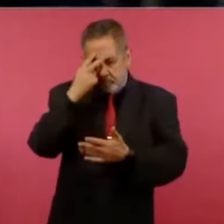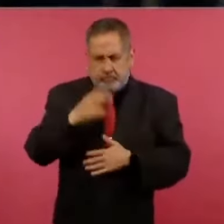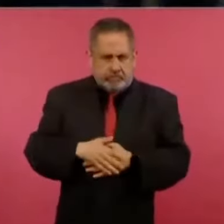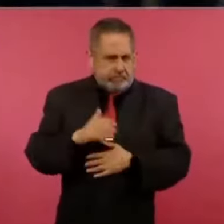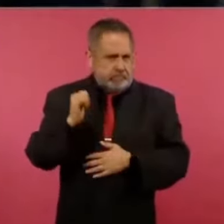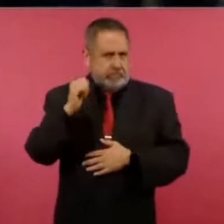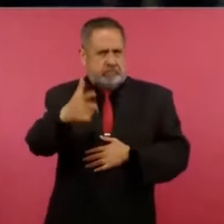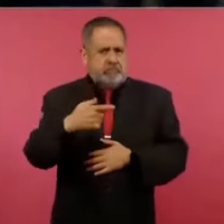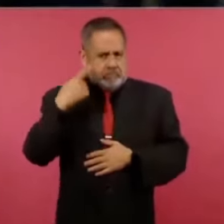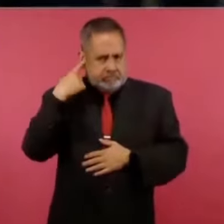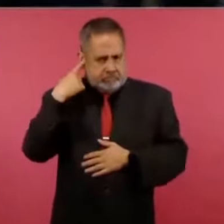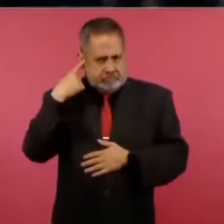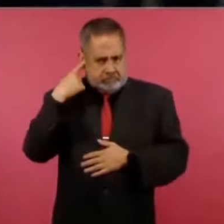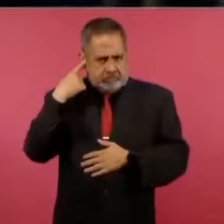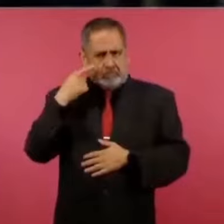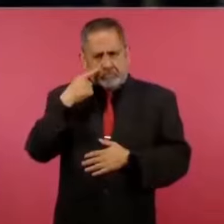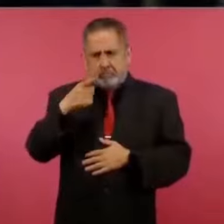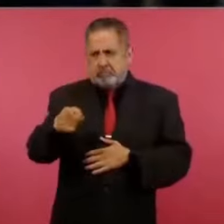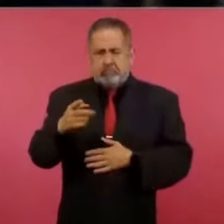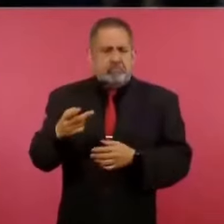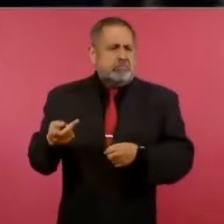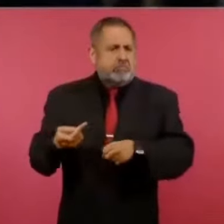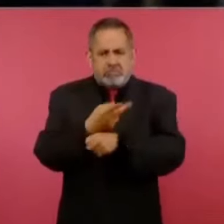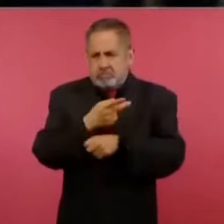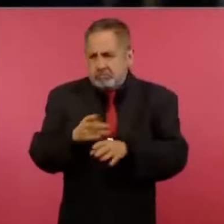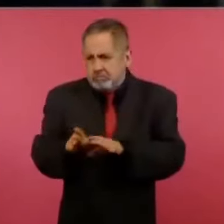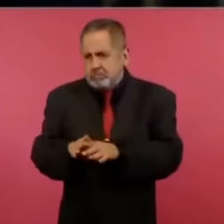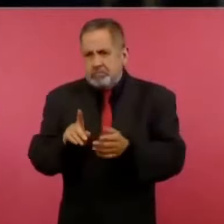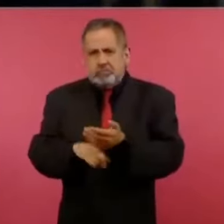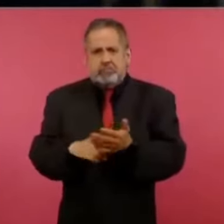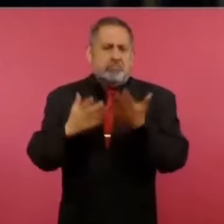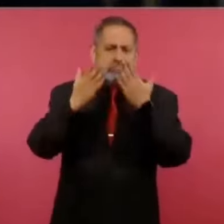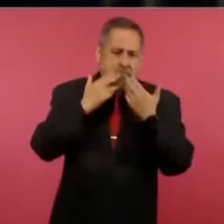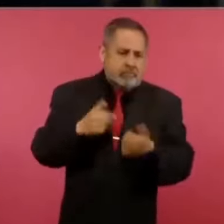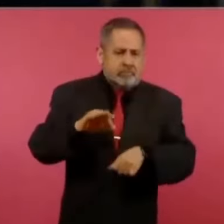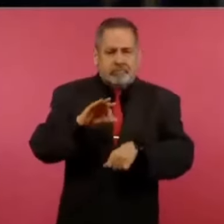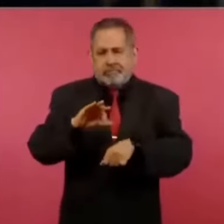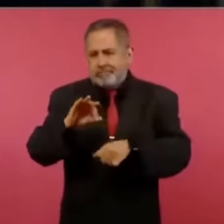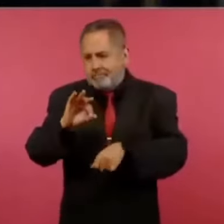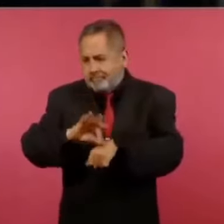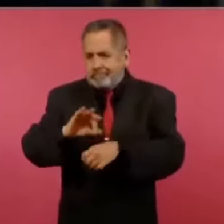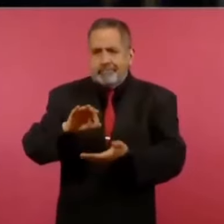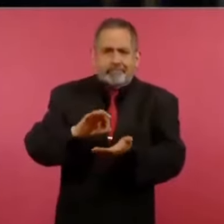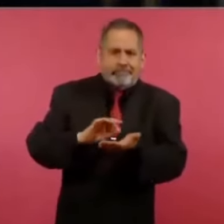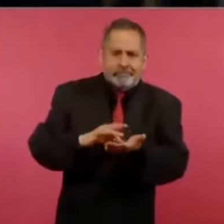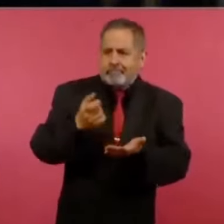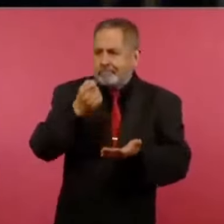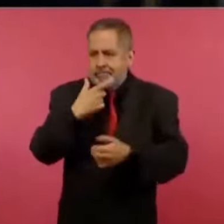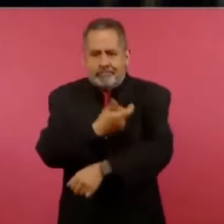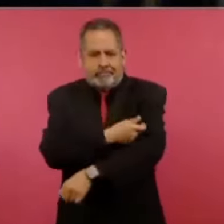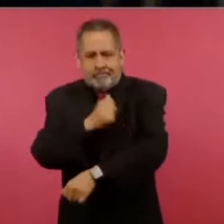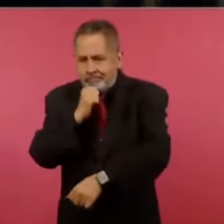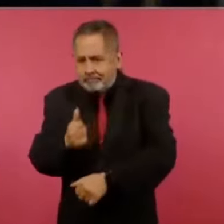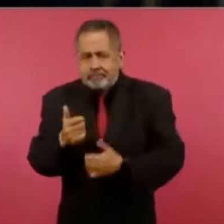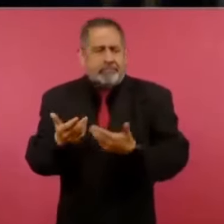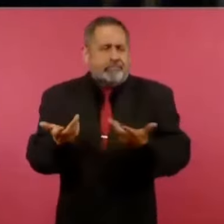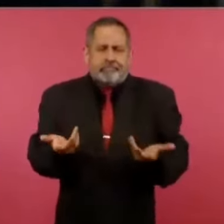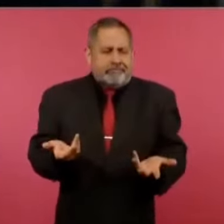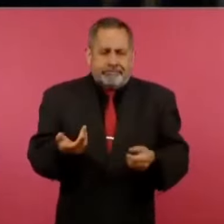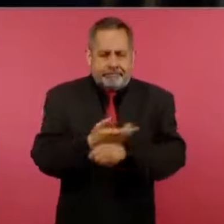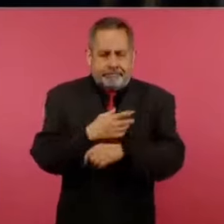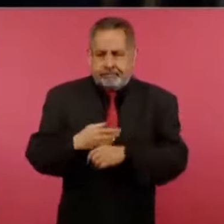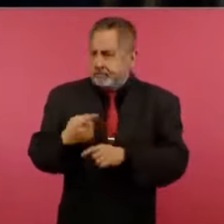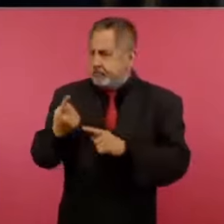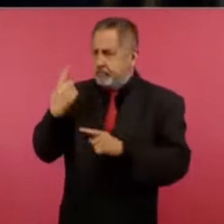tiene al respecto si esto se está dando por algún rezago justamente en el esquema primario de vacunación? ¿O cómo van los números a casi